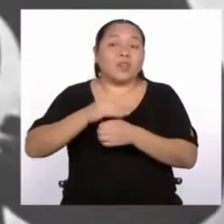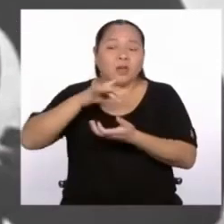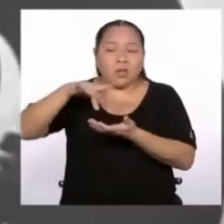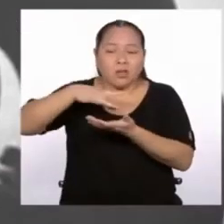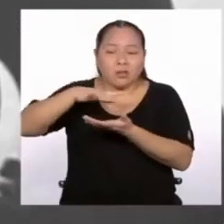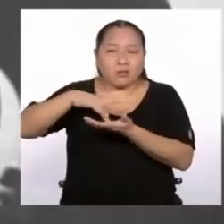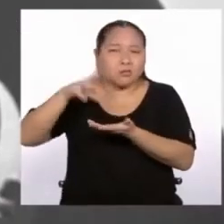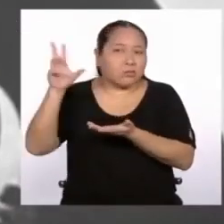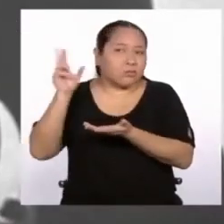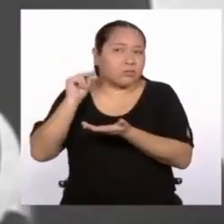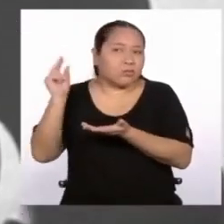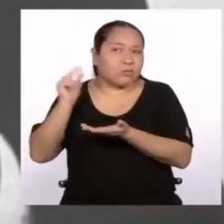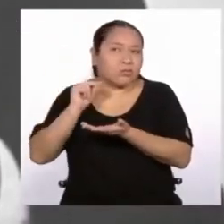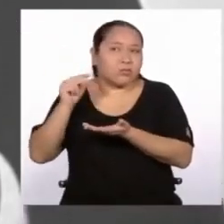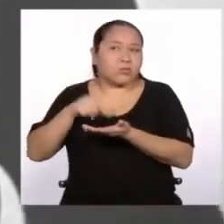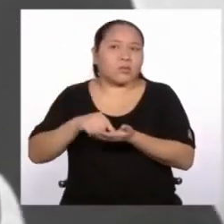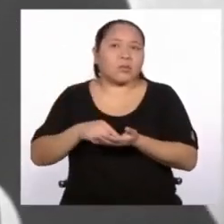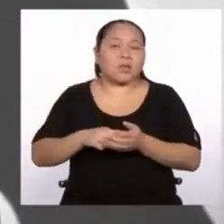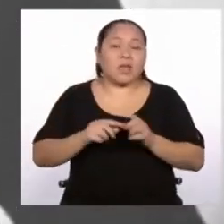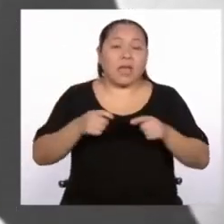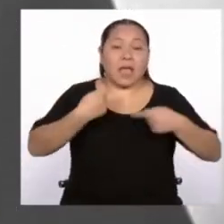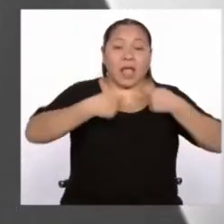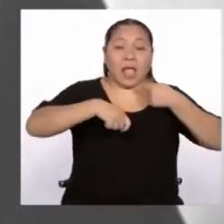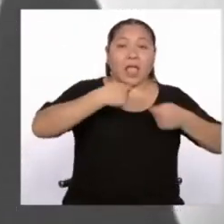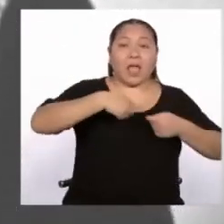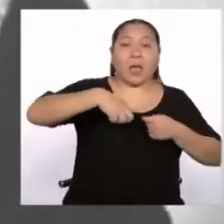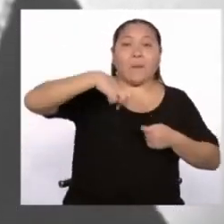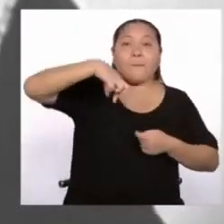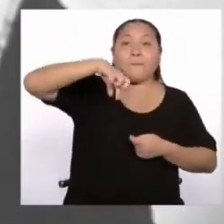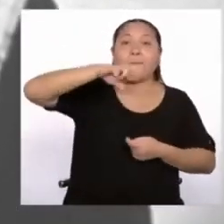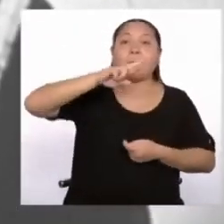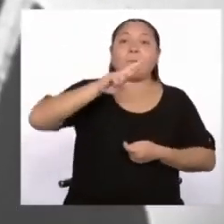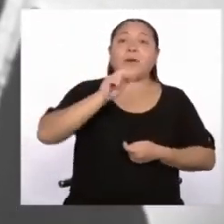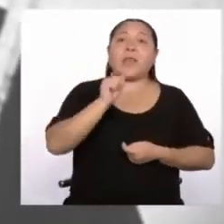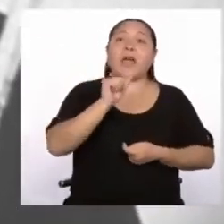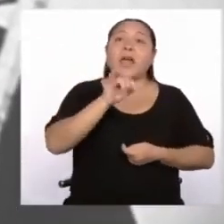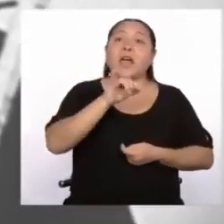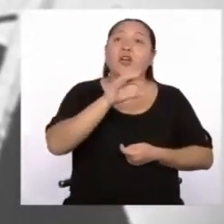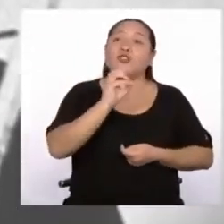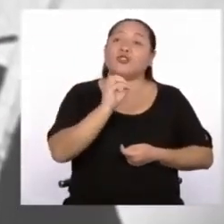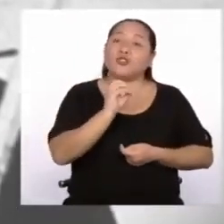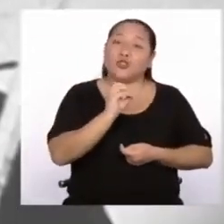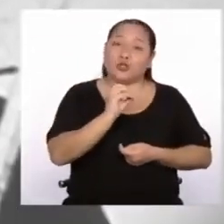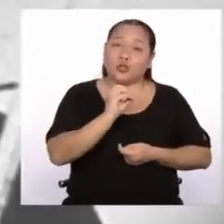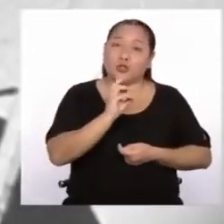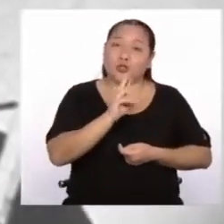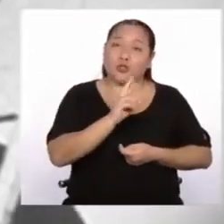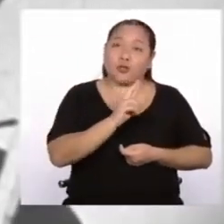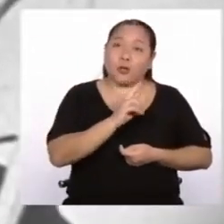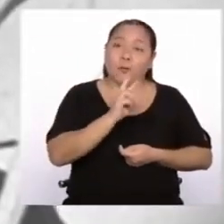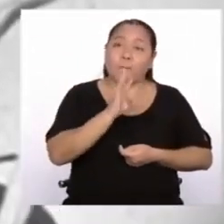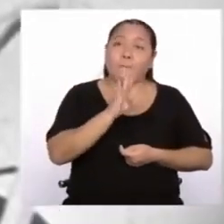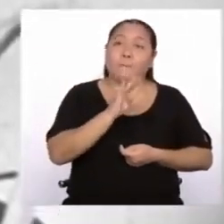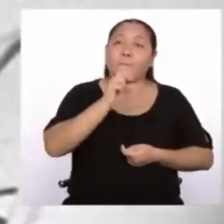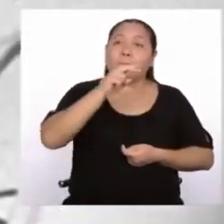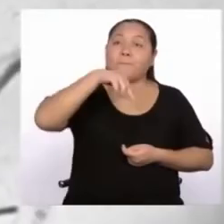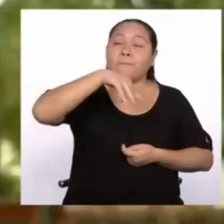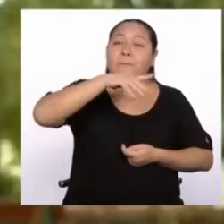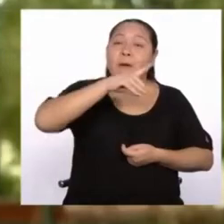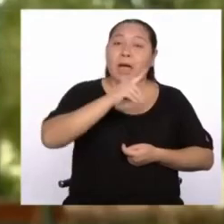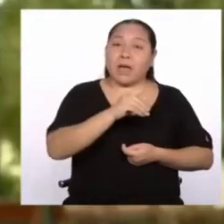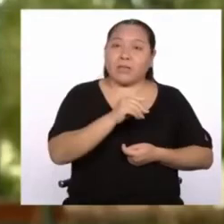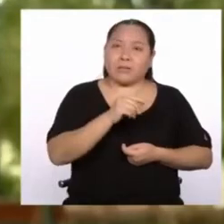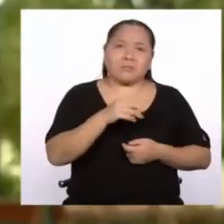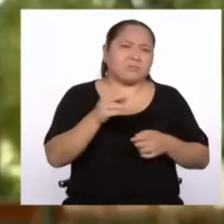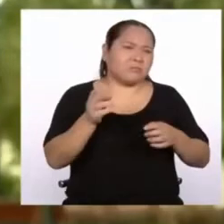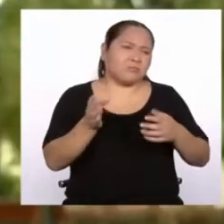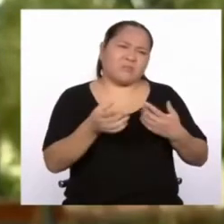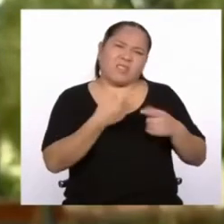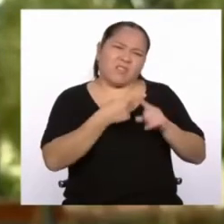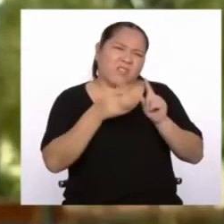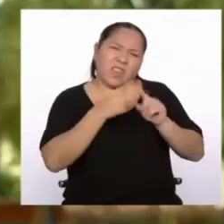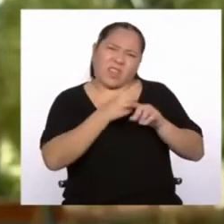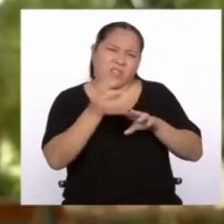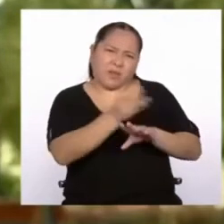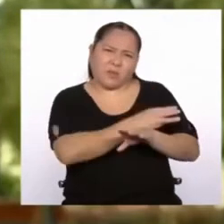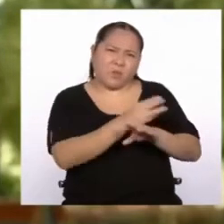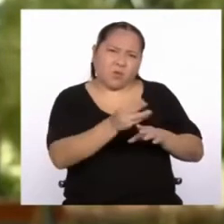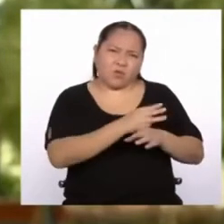La banda se llamaba la Prior Band. La Prior Band era una banda de estudio que grababa todo género. Grababa valses, danzones,